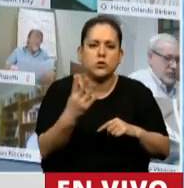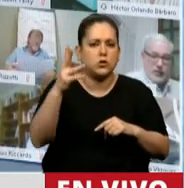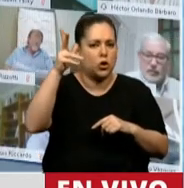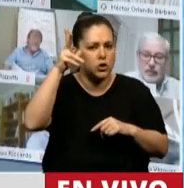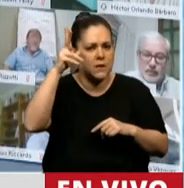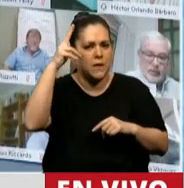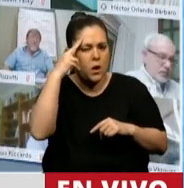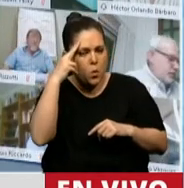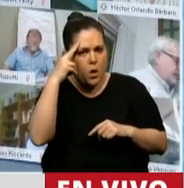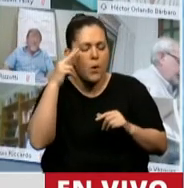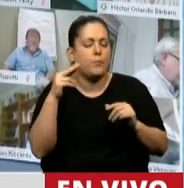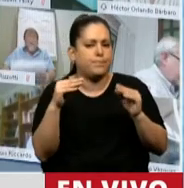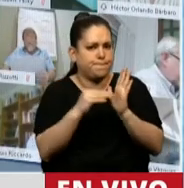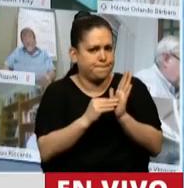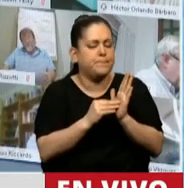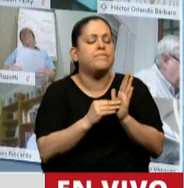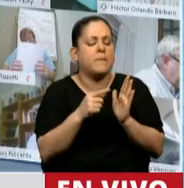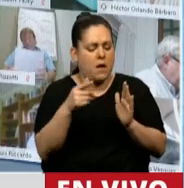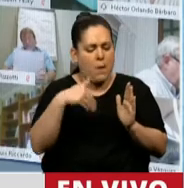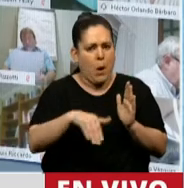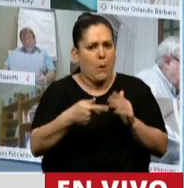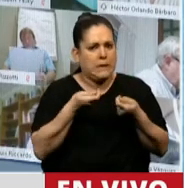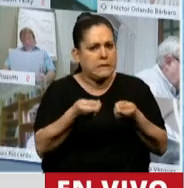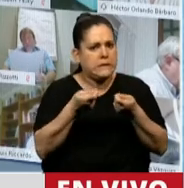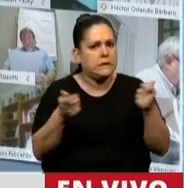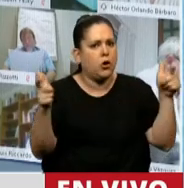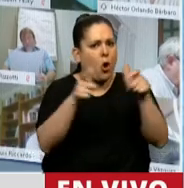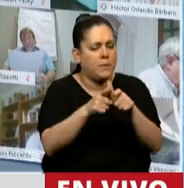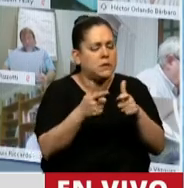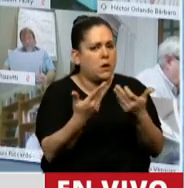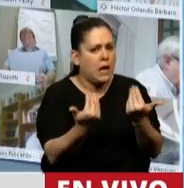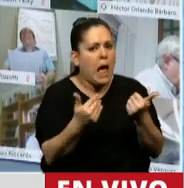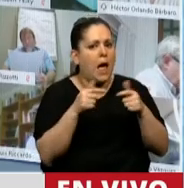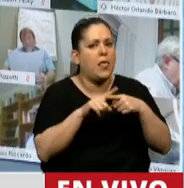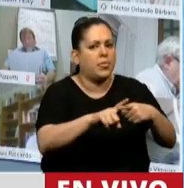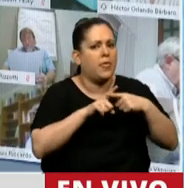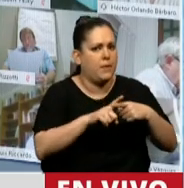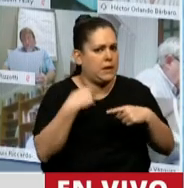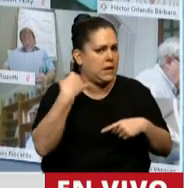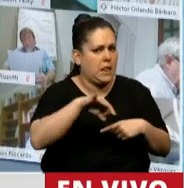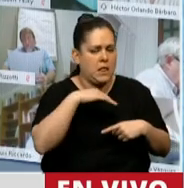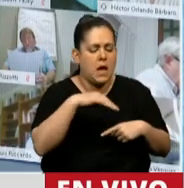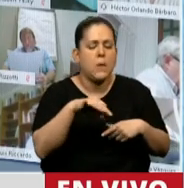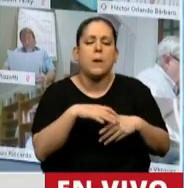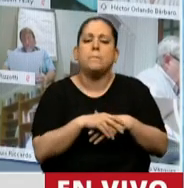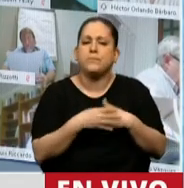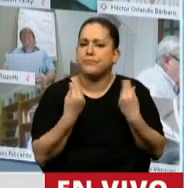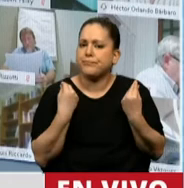que pronto estaré insistiendo en la comisión para que lo empecemos a debatir que